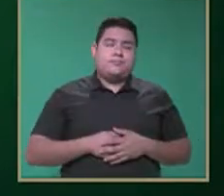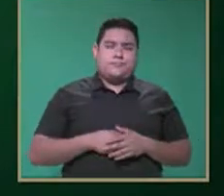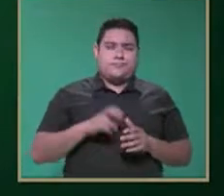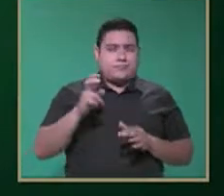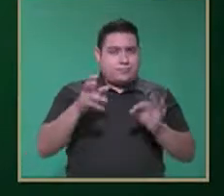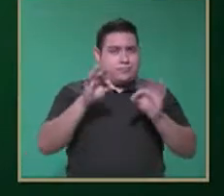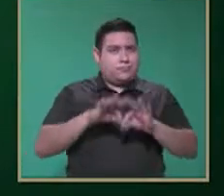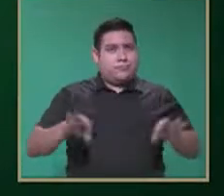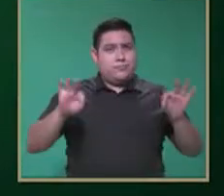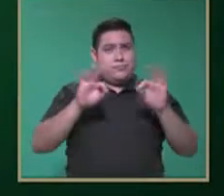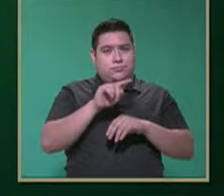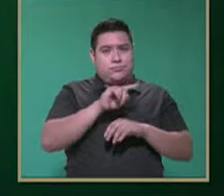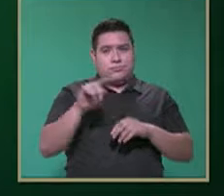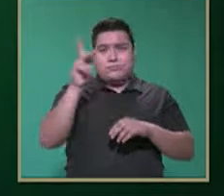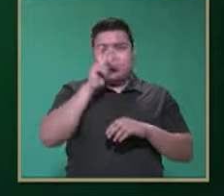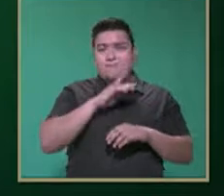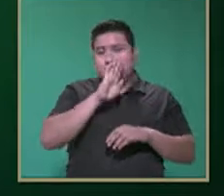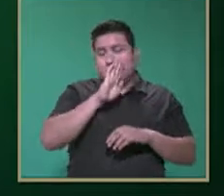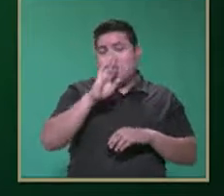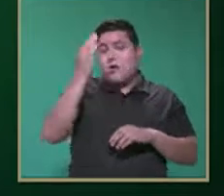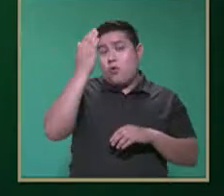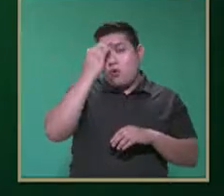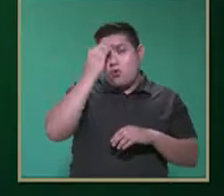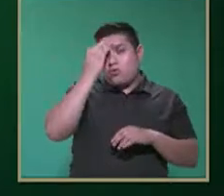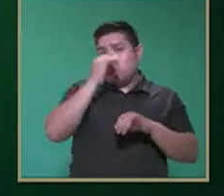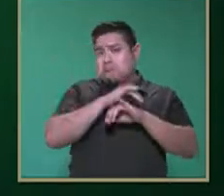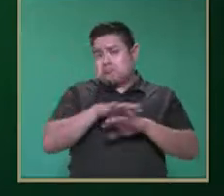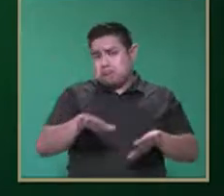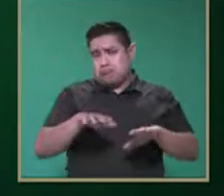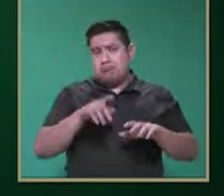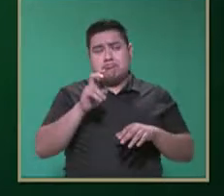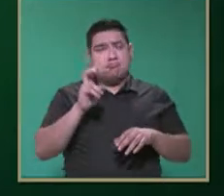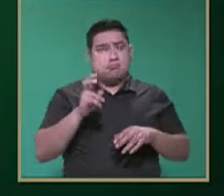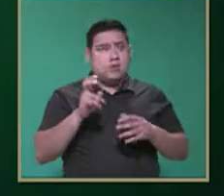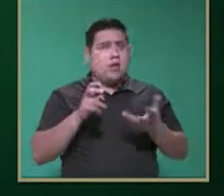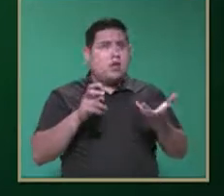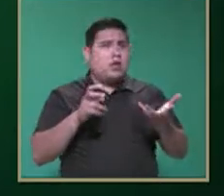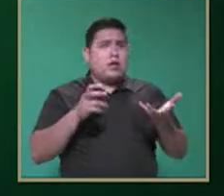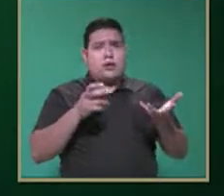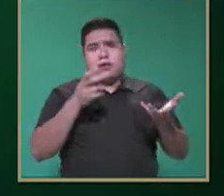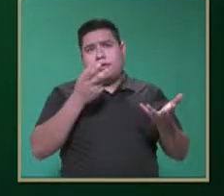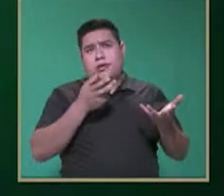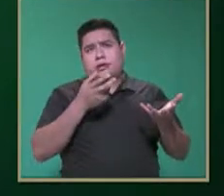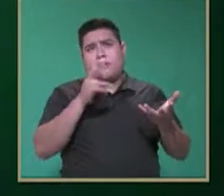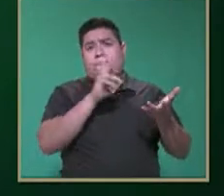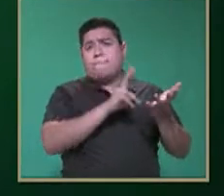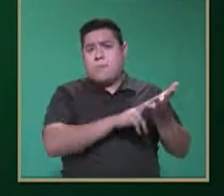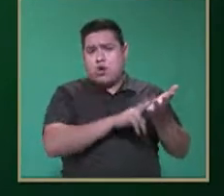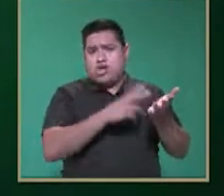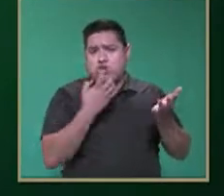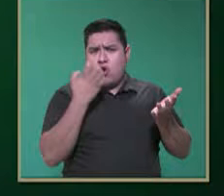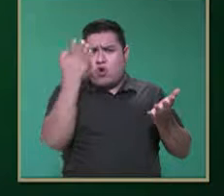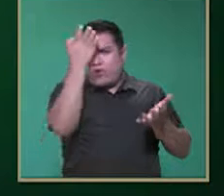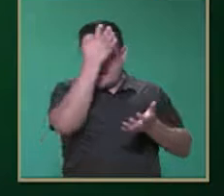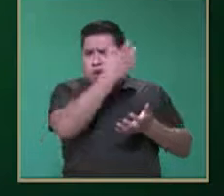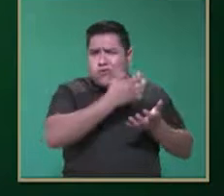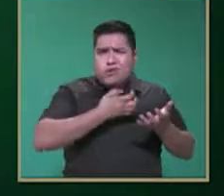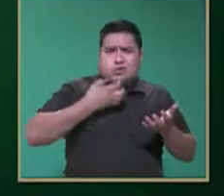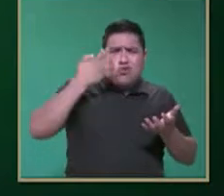Así que es importante que ustedes como padres de familia sepan que los pueden llevar a hacer esta valoración con